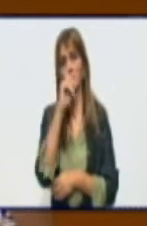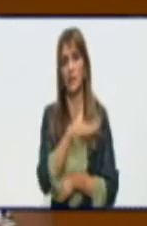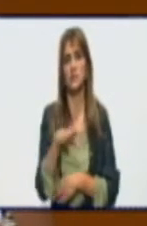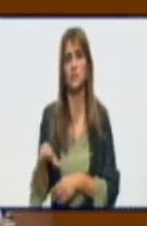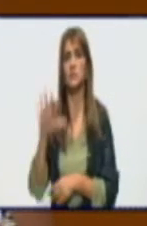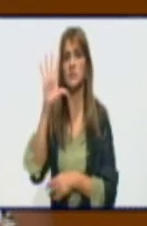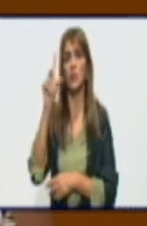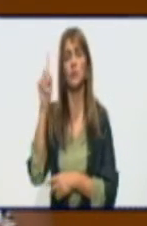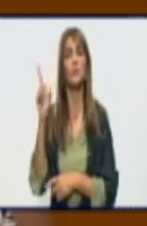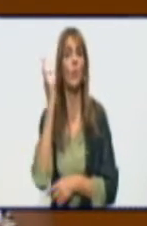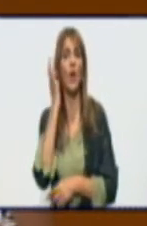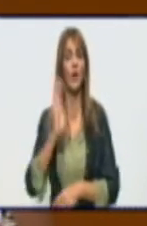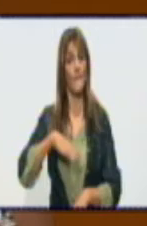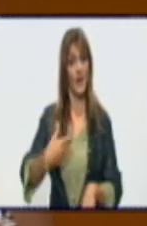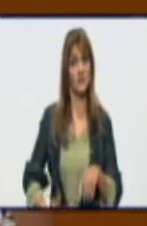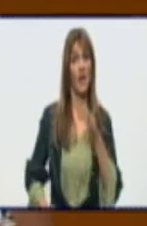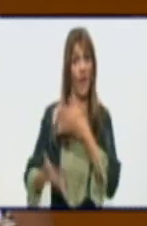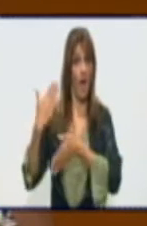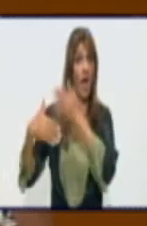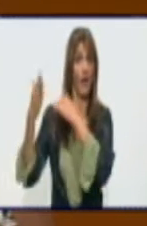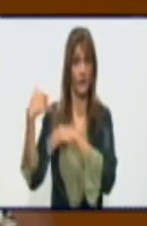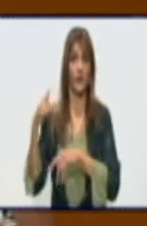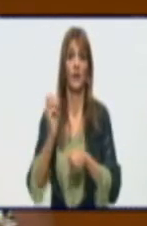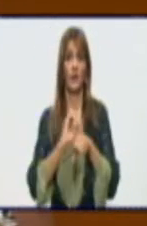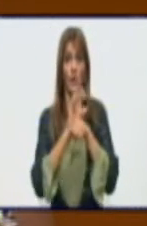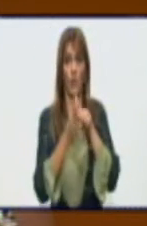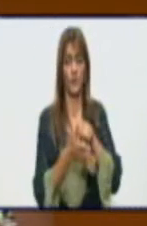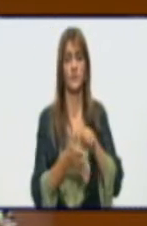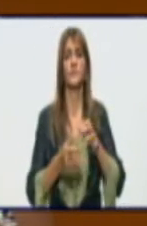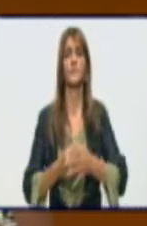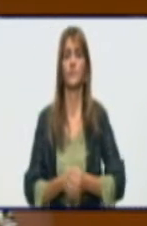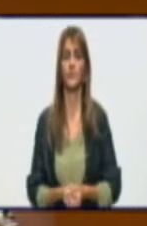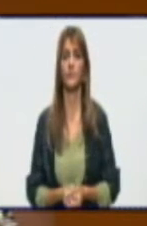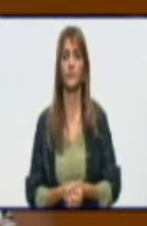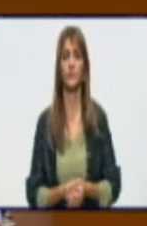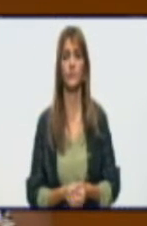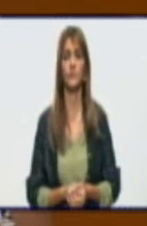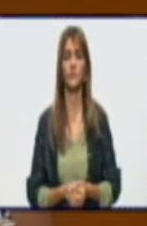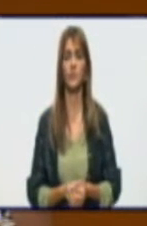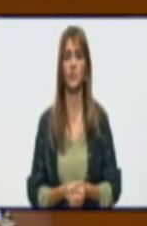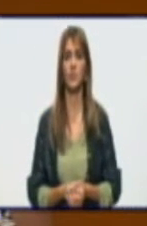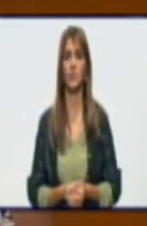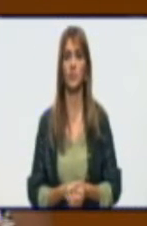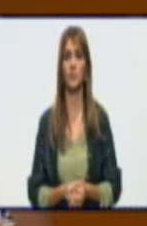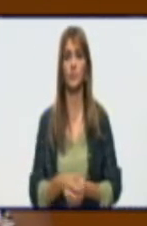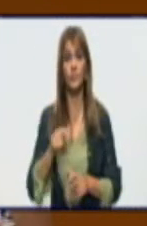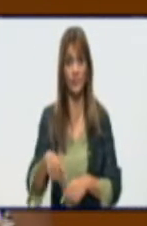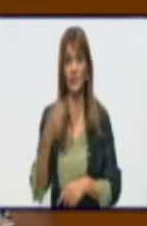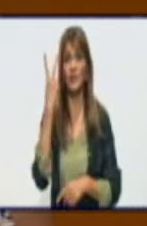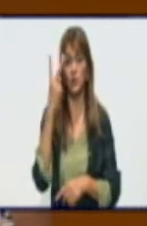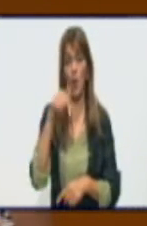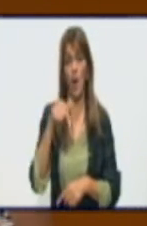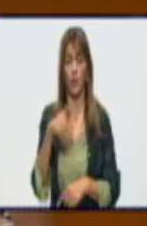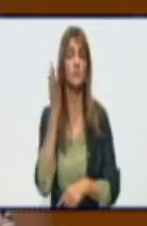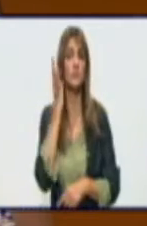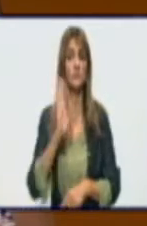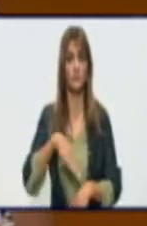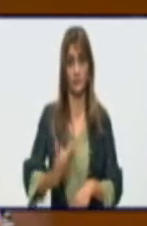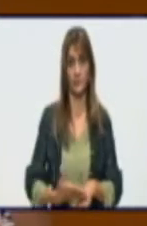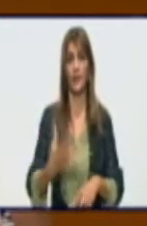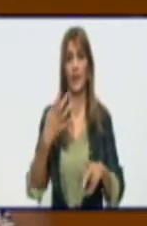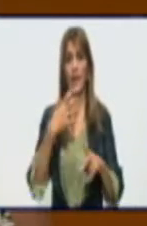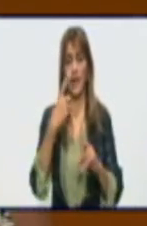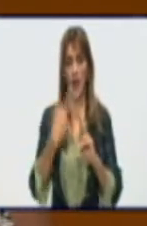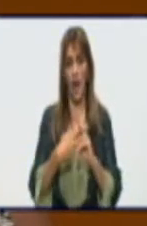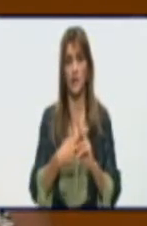embarazadas que han padecido la enfermedad y dos puérperas acumuladas en todo este periodo de tiempo. Tenemos